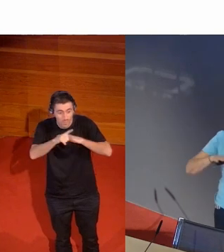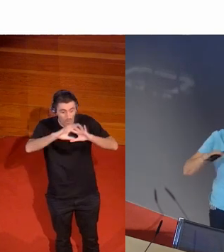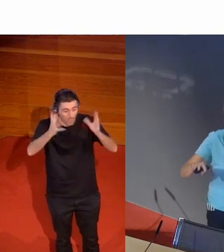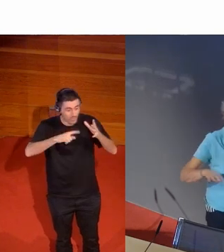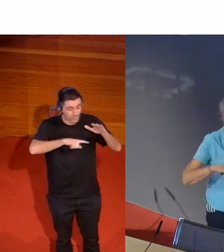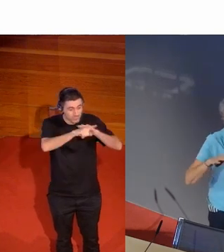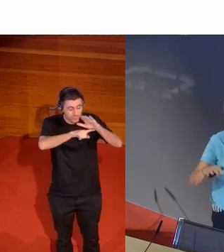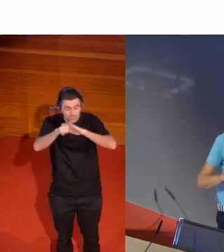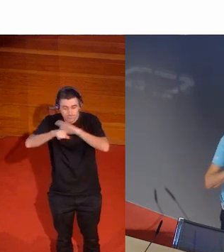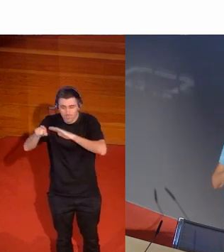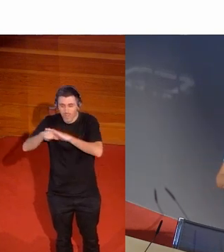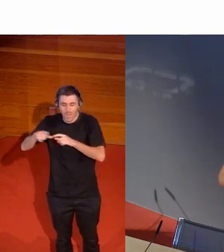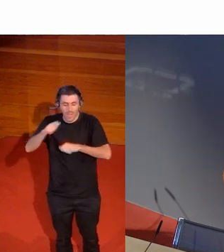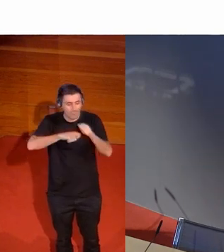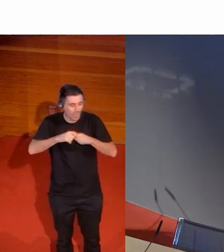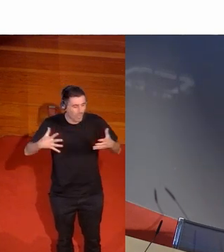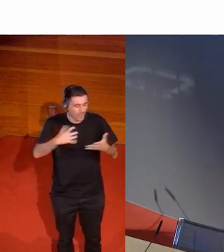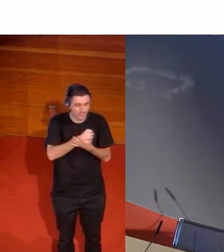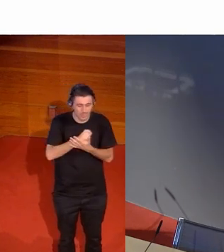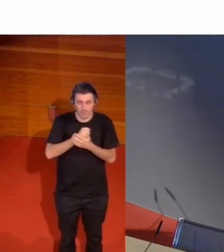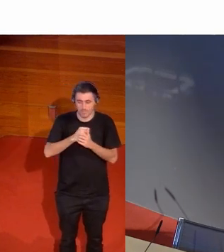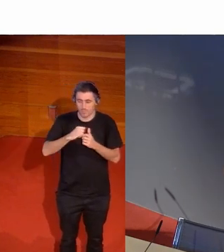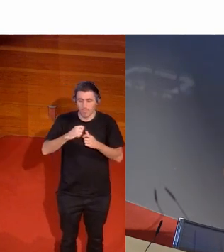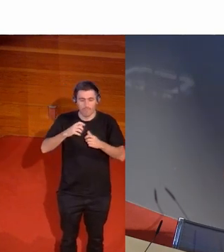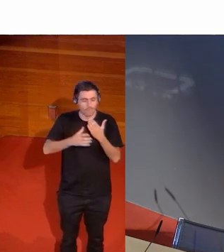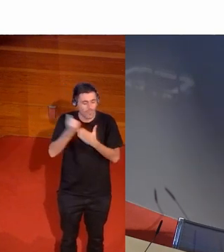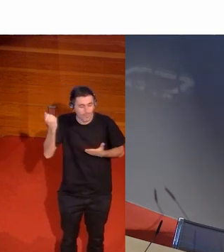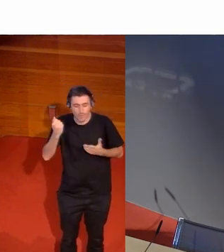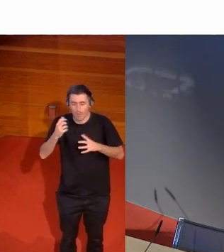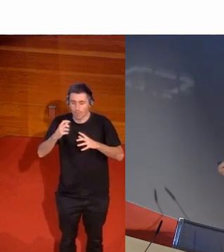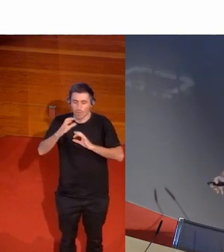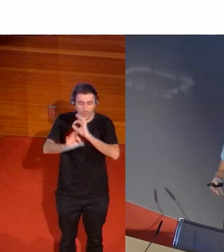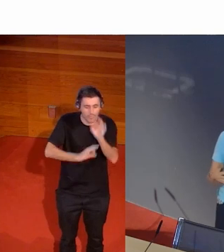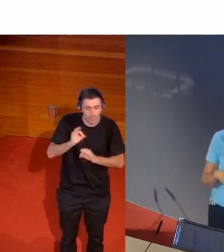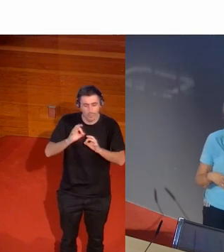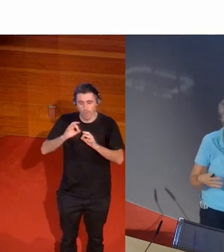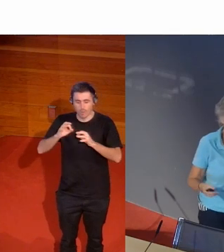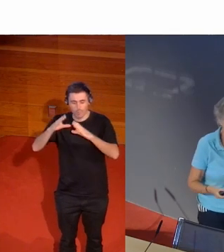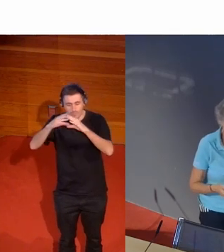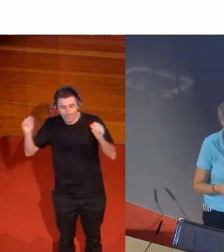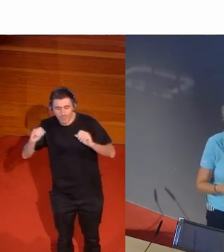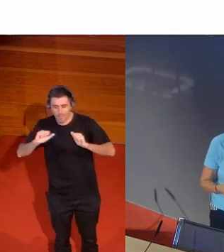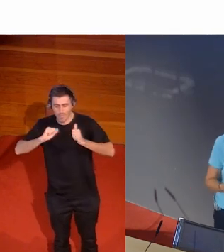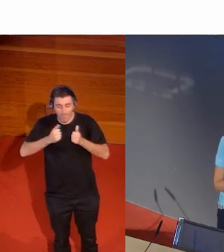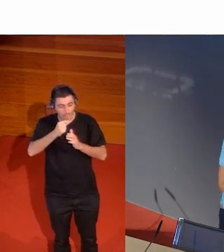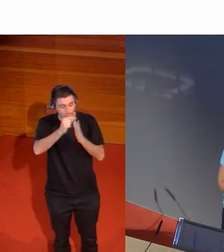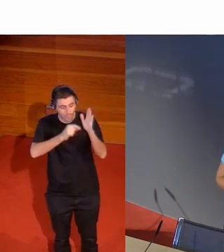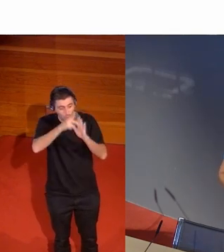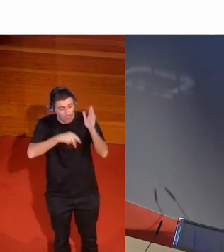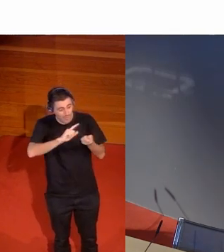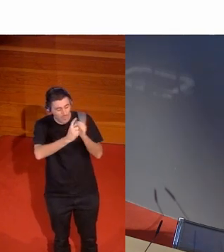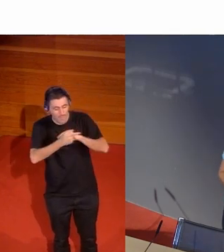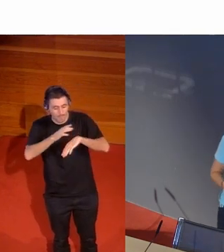mundo y todas las asociaciones federaciones organismos universidades empiezan a cambiar su regulación para